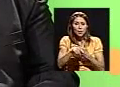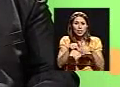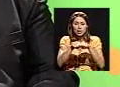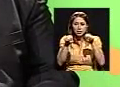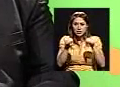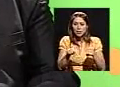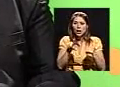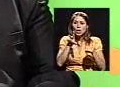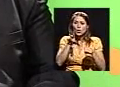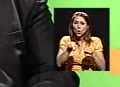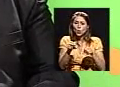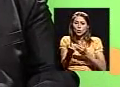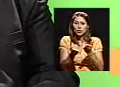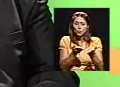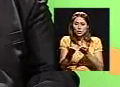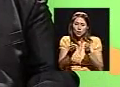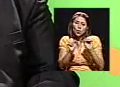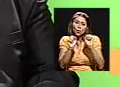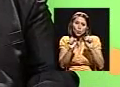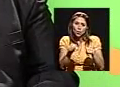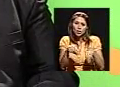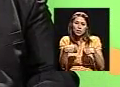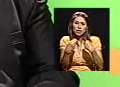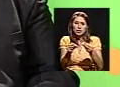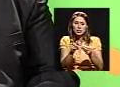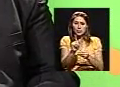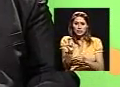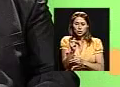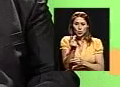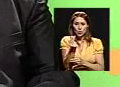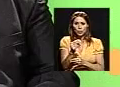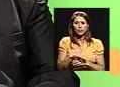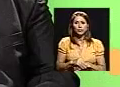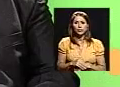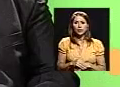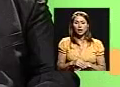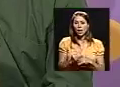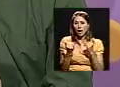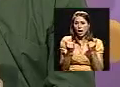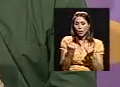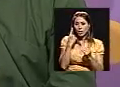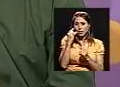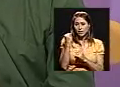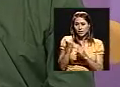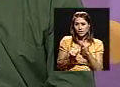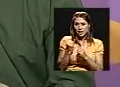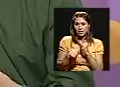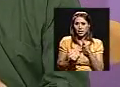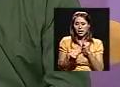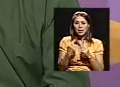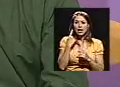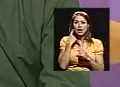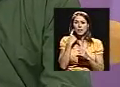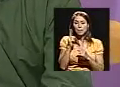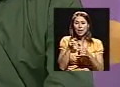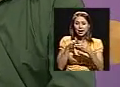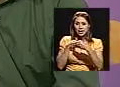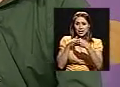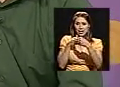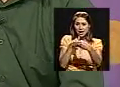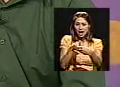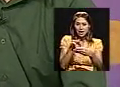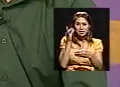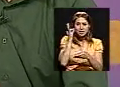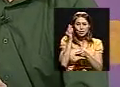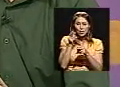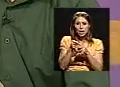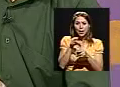contributivo, califica para ese tipo de pensión. Entonces, ahora ya para finalizar y para guiar a esa señora, a